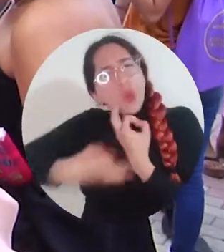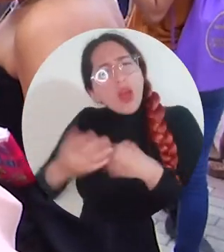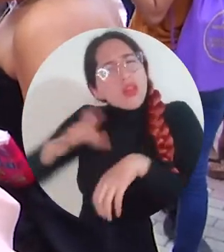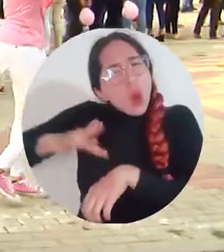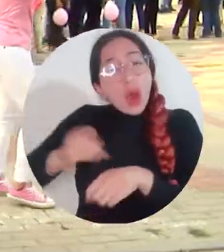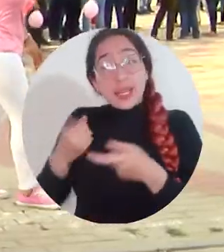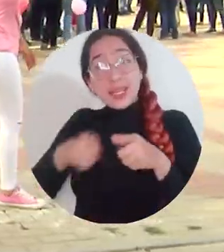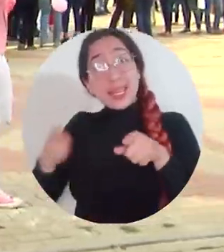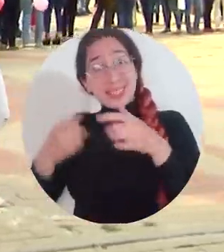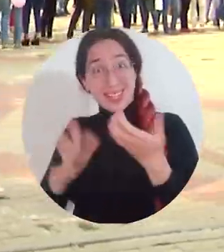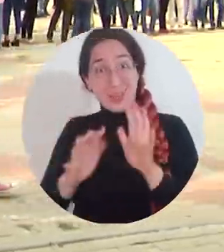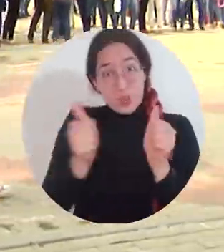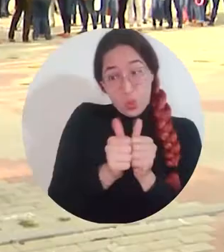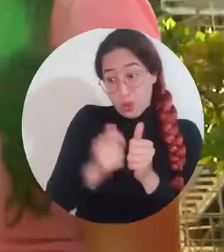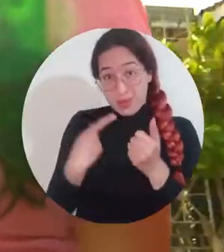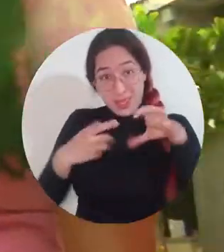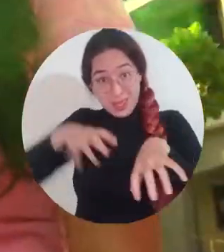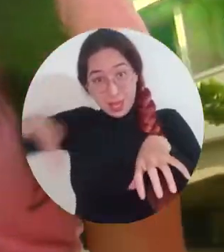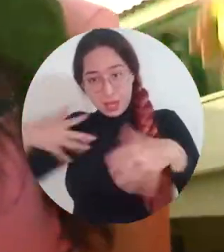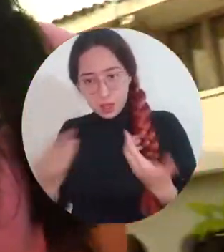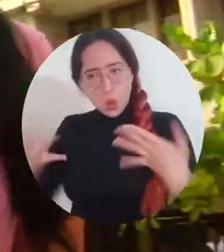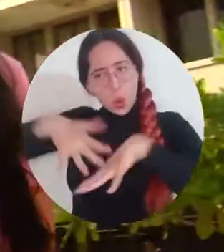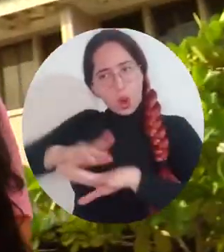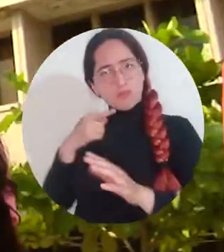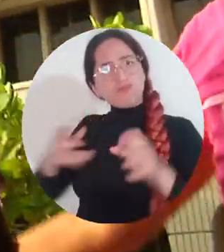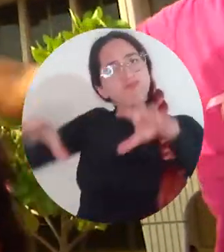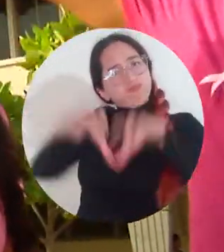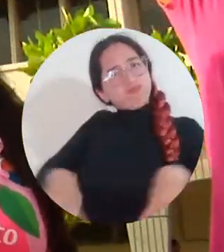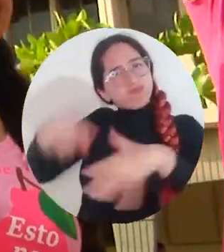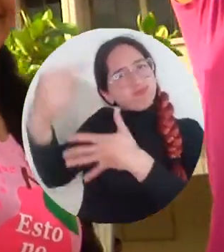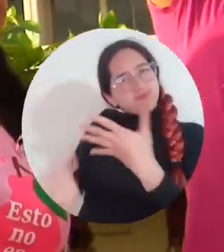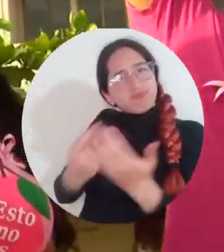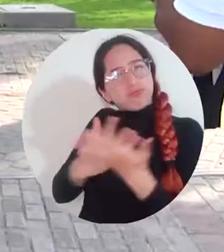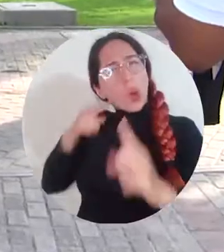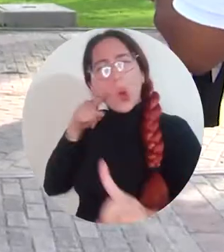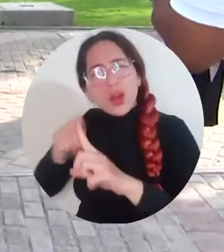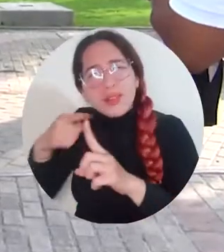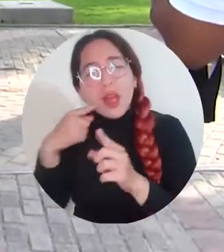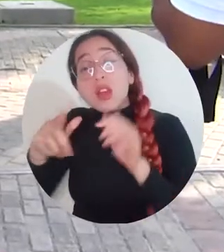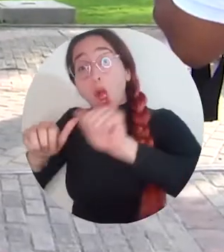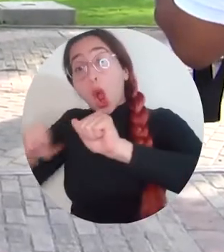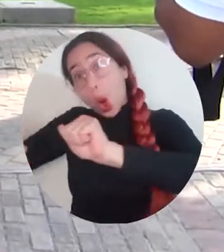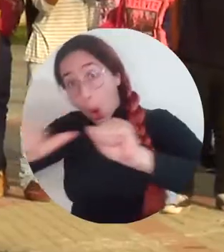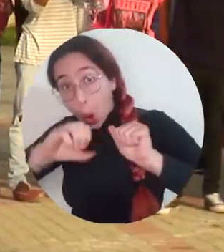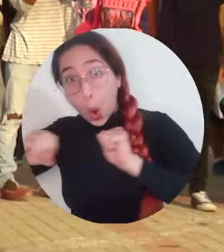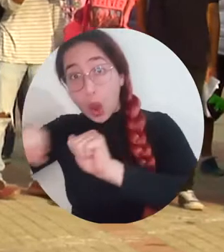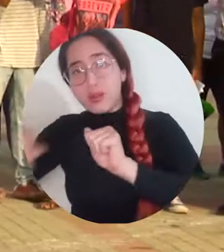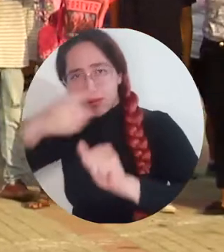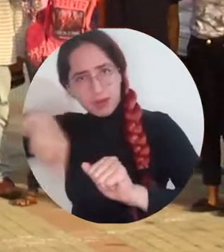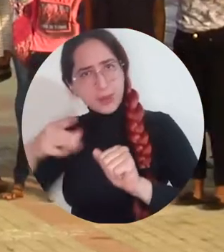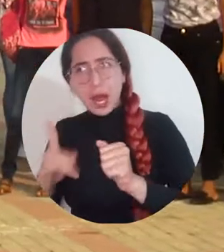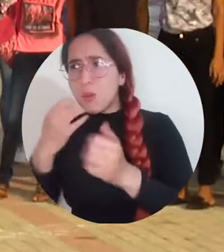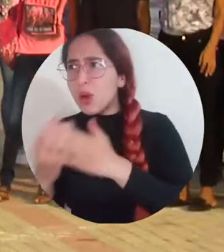de sensibilización que extenderán el mensaje de vida para que hombres y mujeres se sumen a la prevención oportuna mediante el autoexamen de